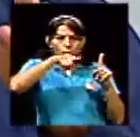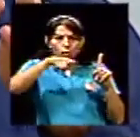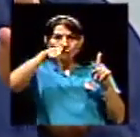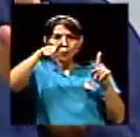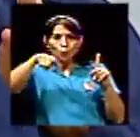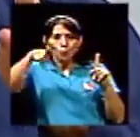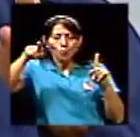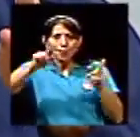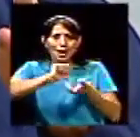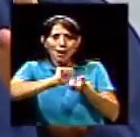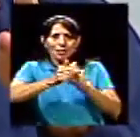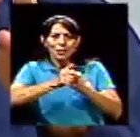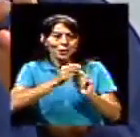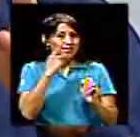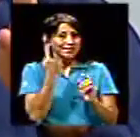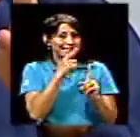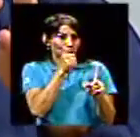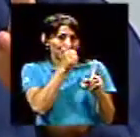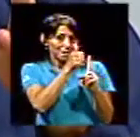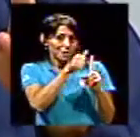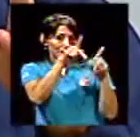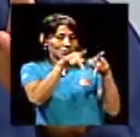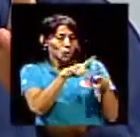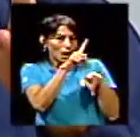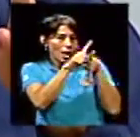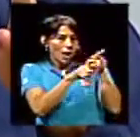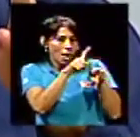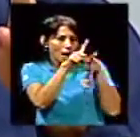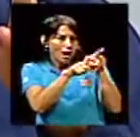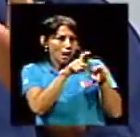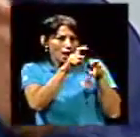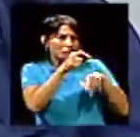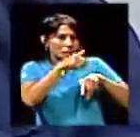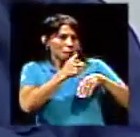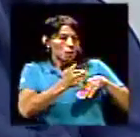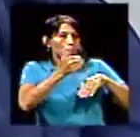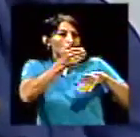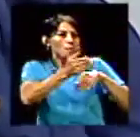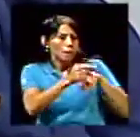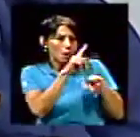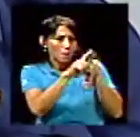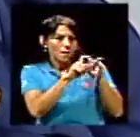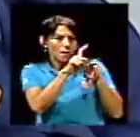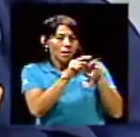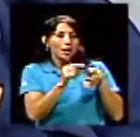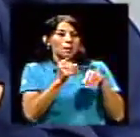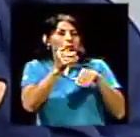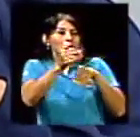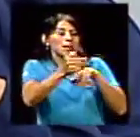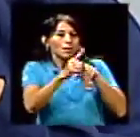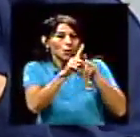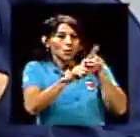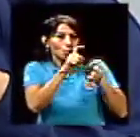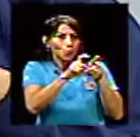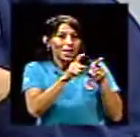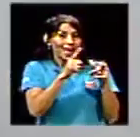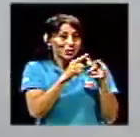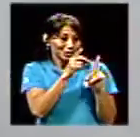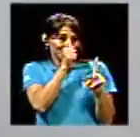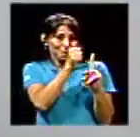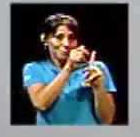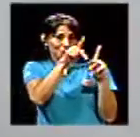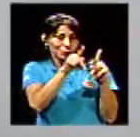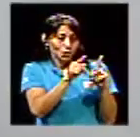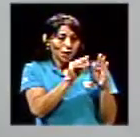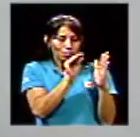Entonces, ahí vas, te vas dando cuenta de cómo hace, de cómo va variando la opinión de la gente con respecto a un determinado tema, a un determinado